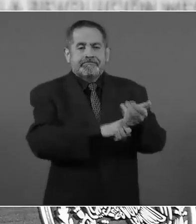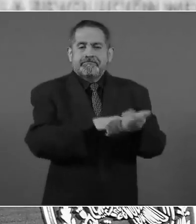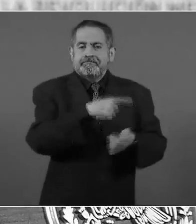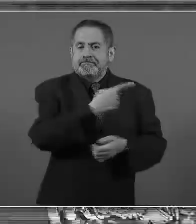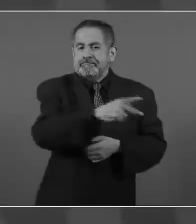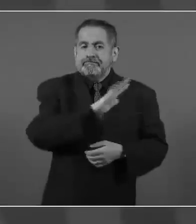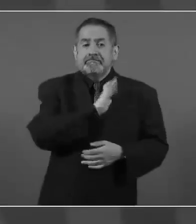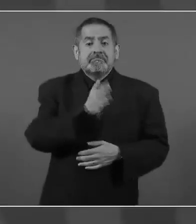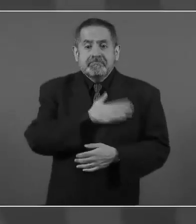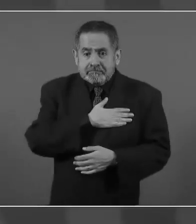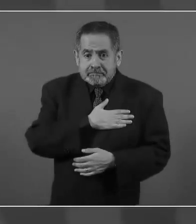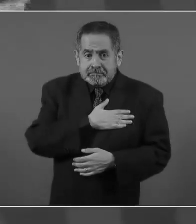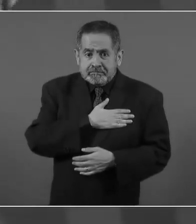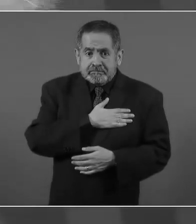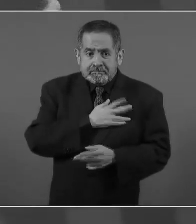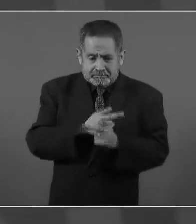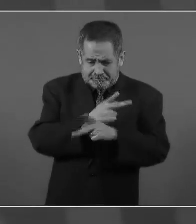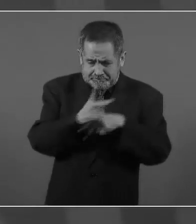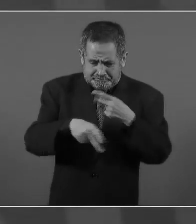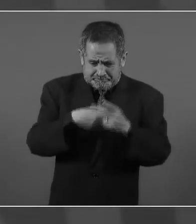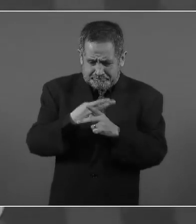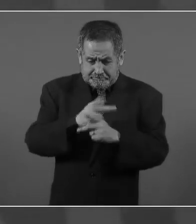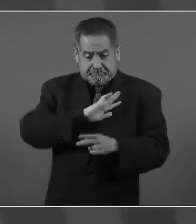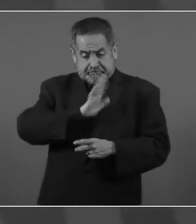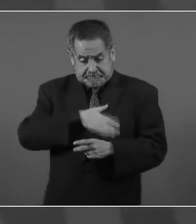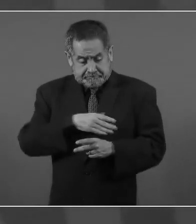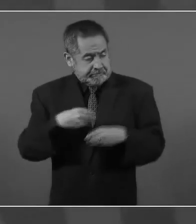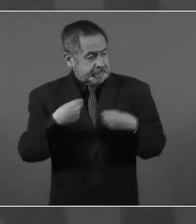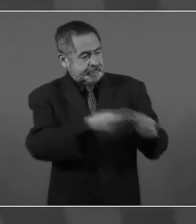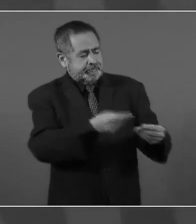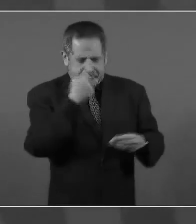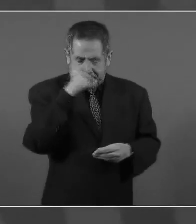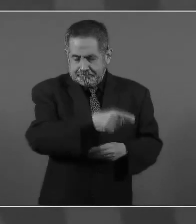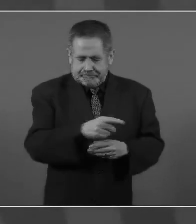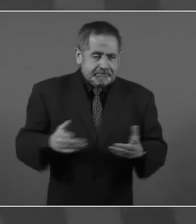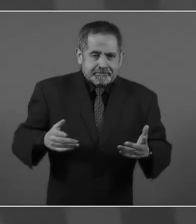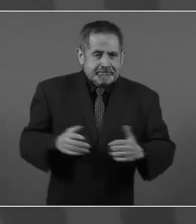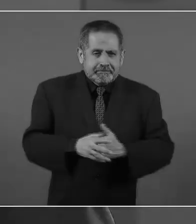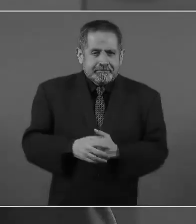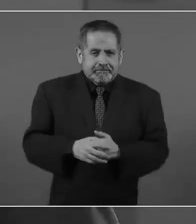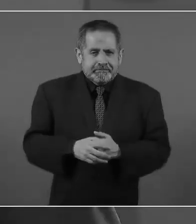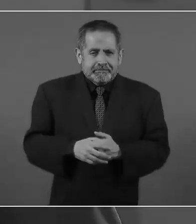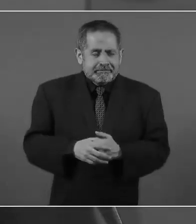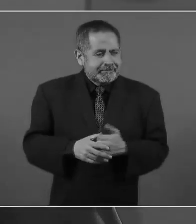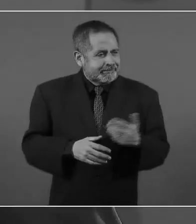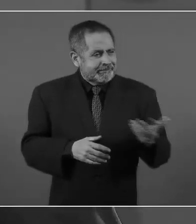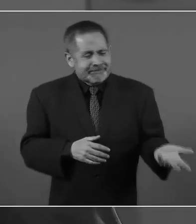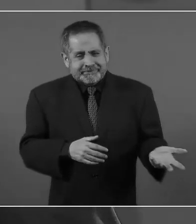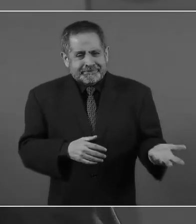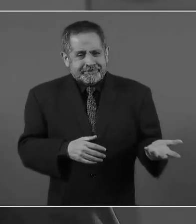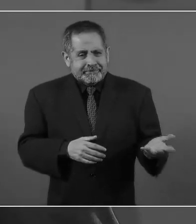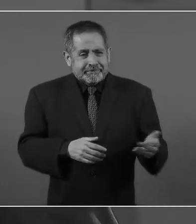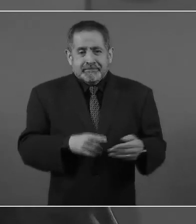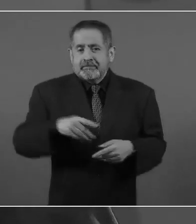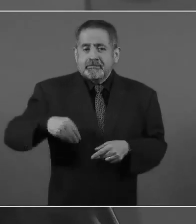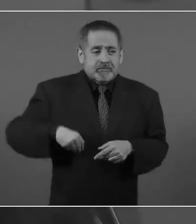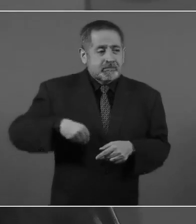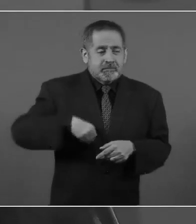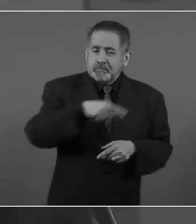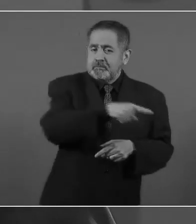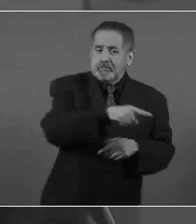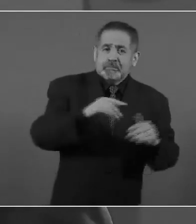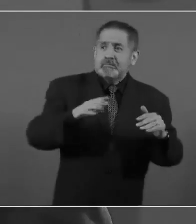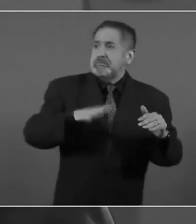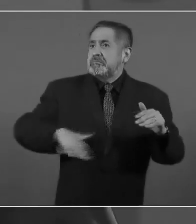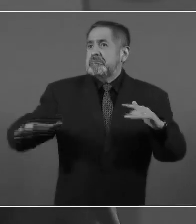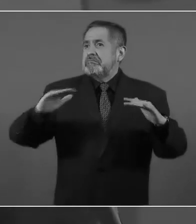es otro personaje, el padre de la desigualdad moderna en